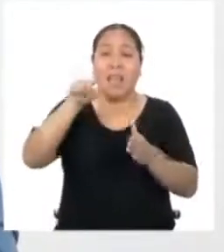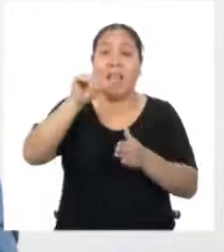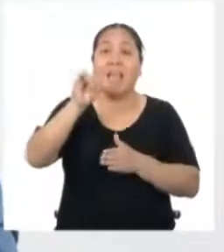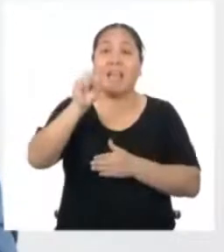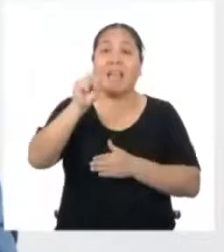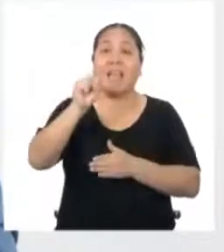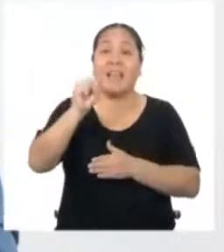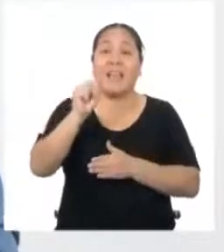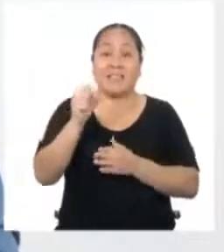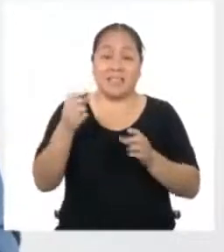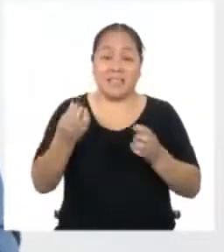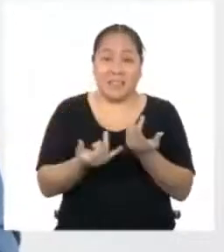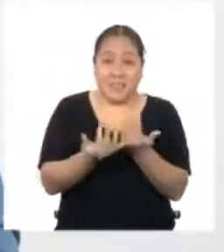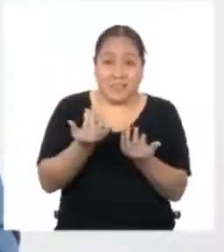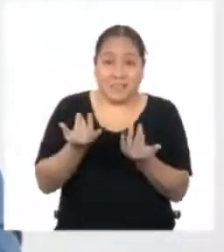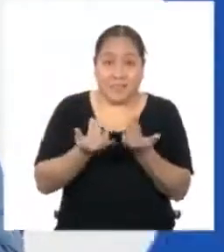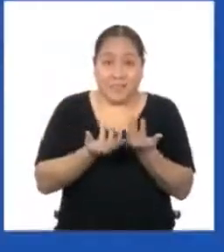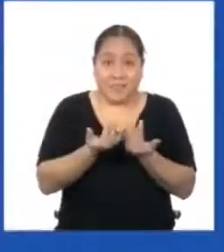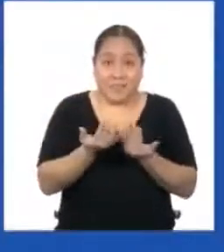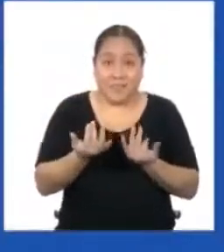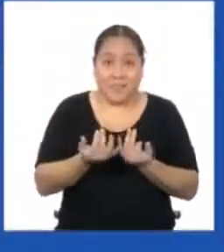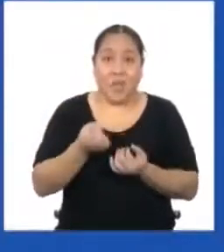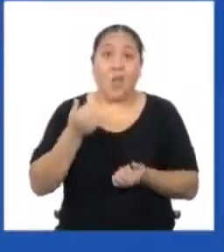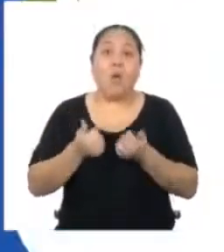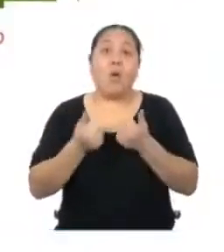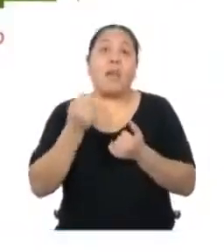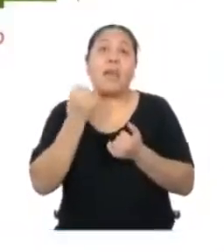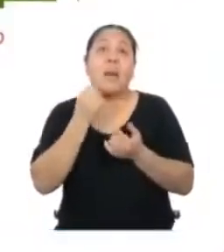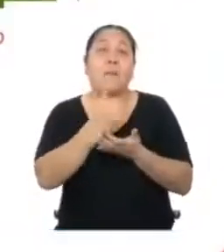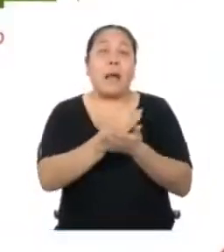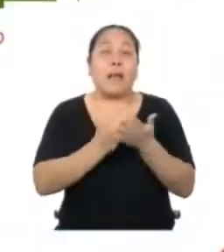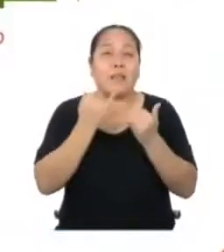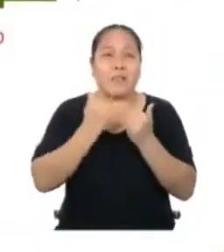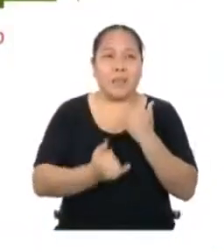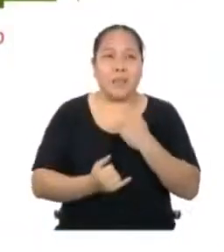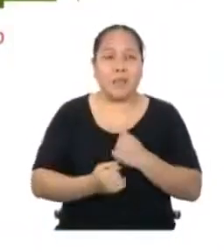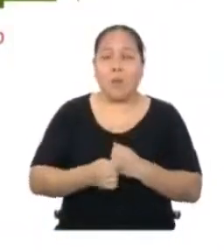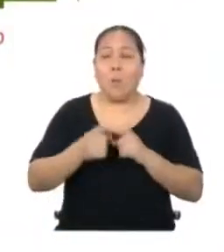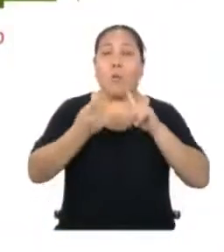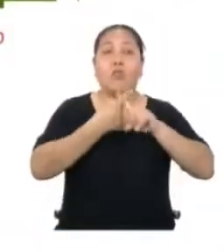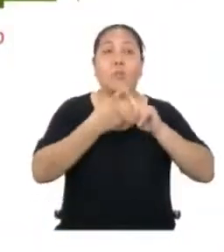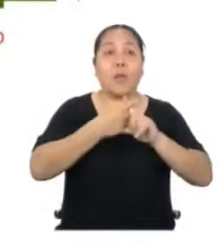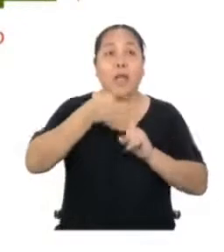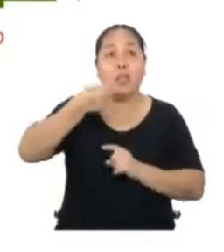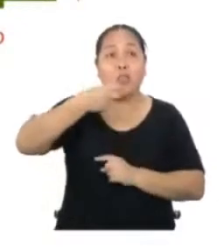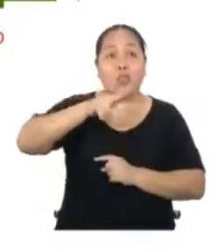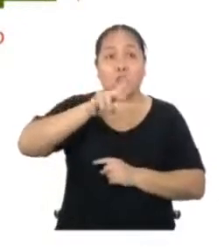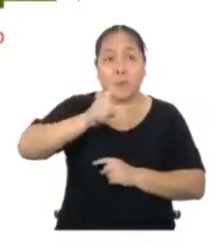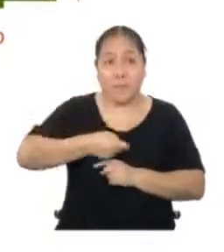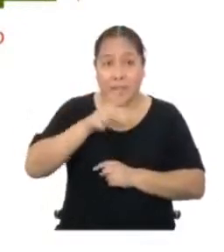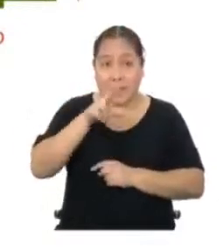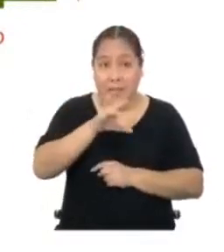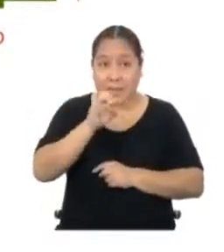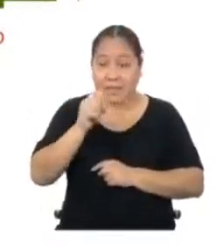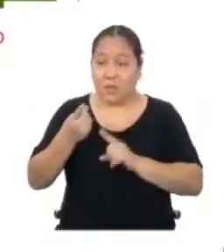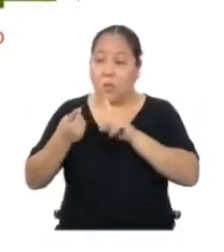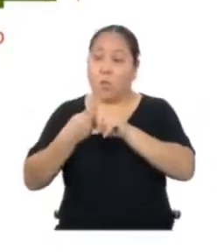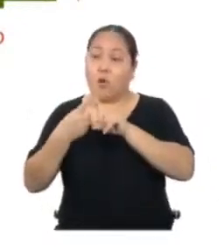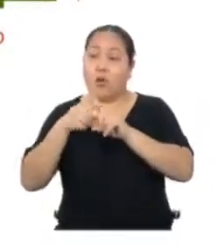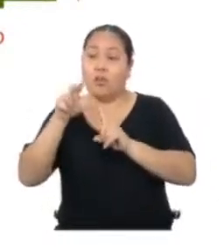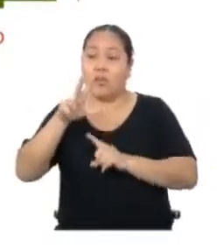el paso final que debemos dar para obtenerlo? Multiplicar 12.300 que es el área total por 35